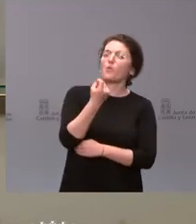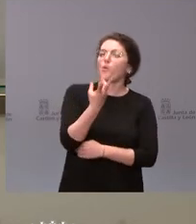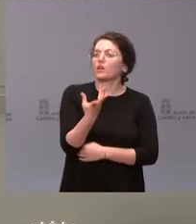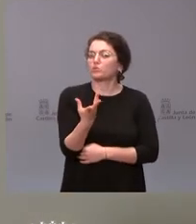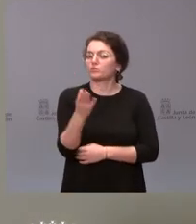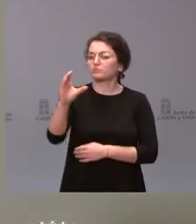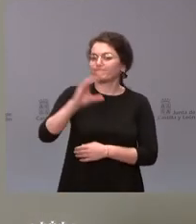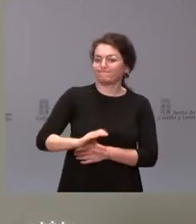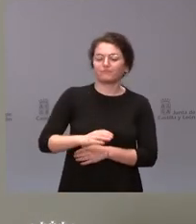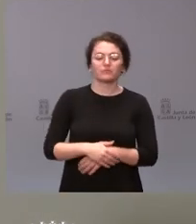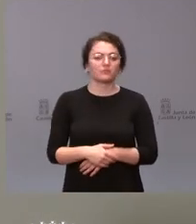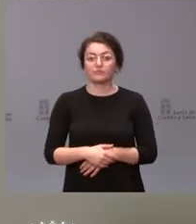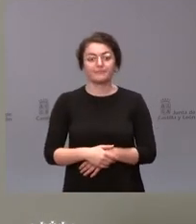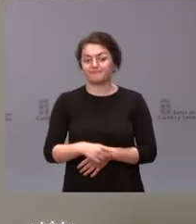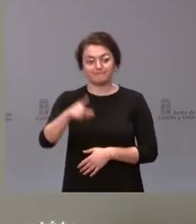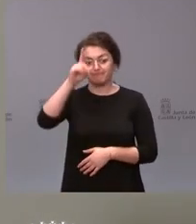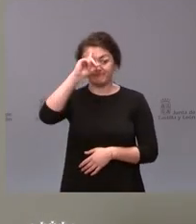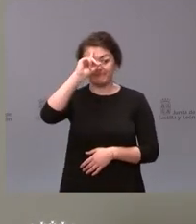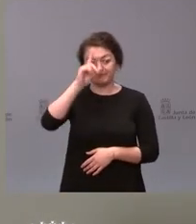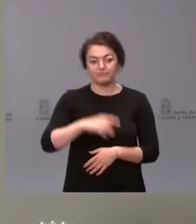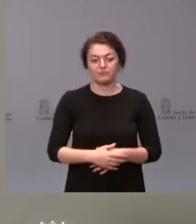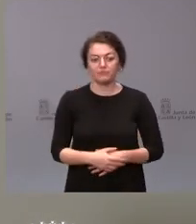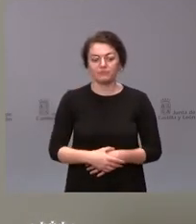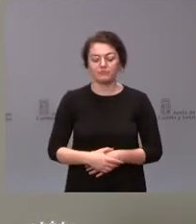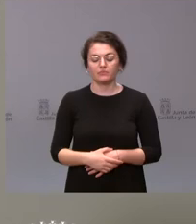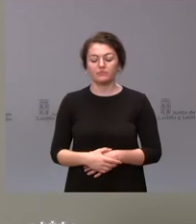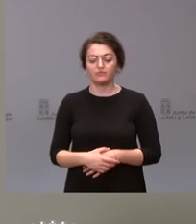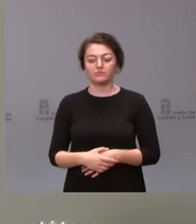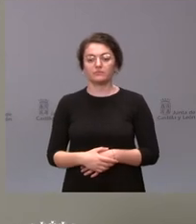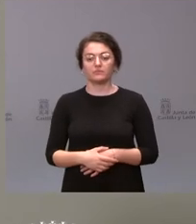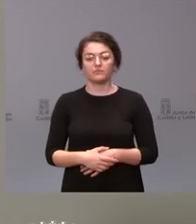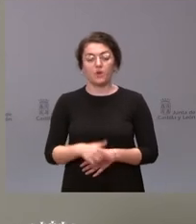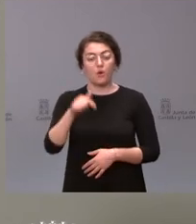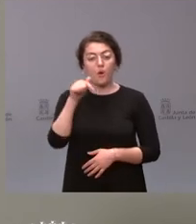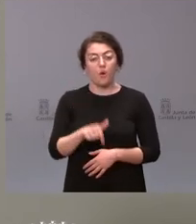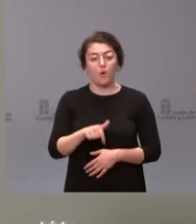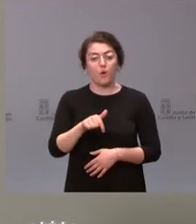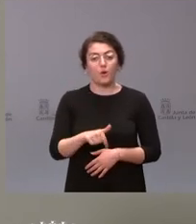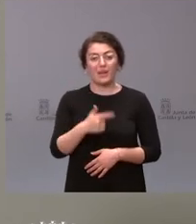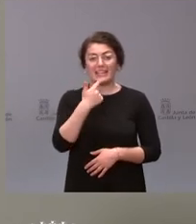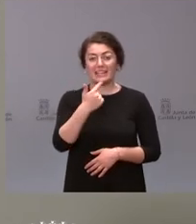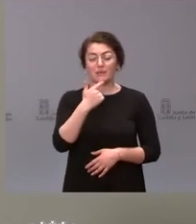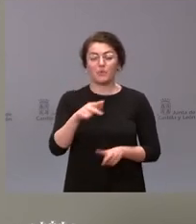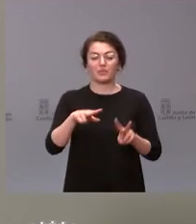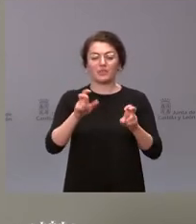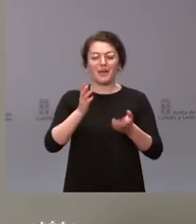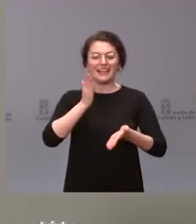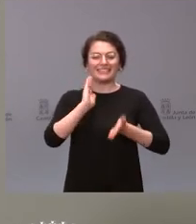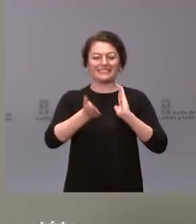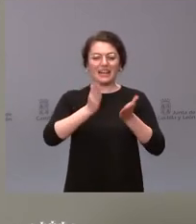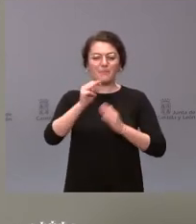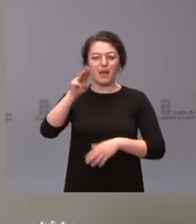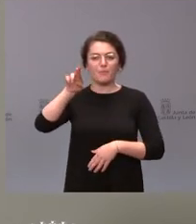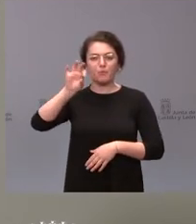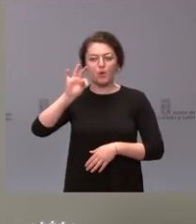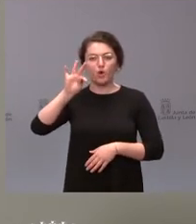Pues no lo sabemos de hecho fíjense que hoy hablamos de pronto terapia y hemos hecho una aportación